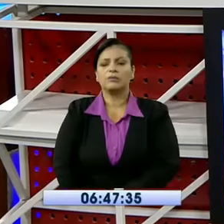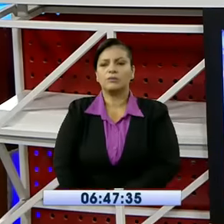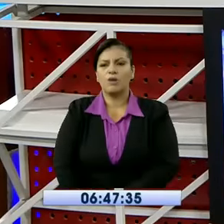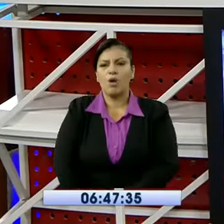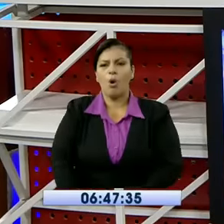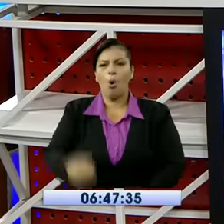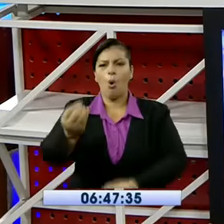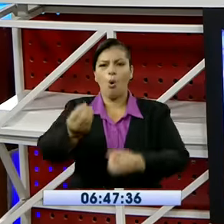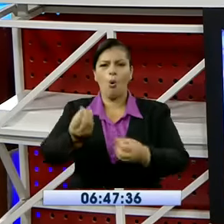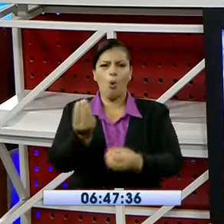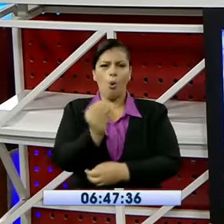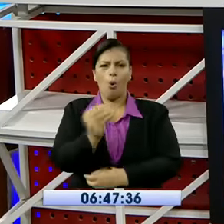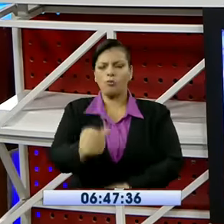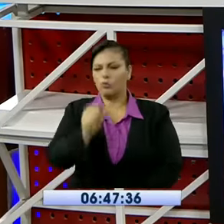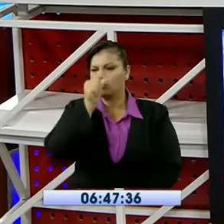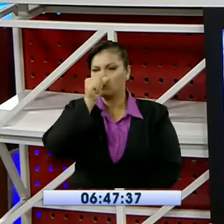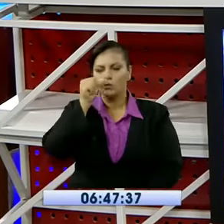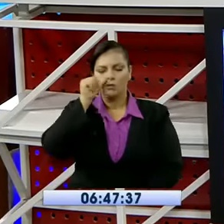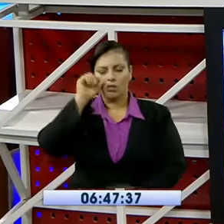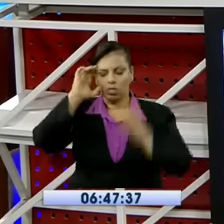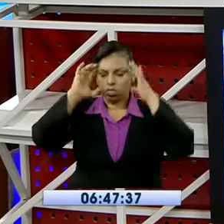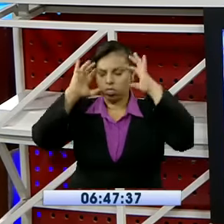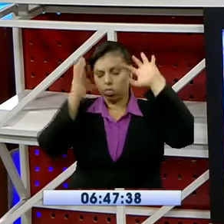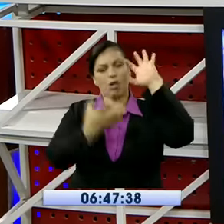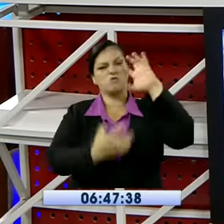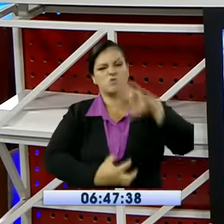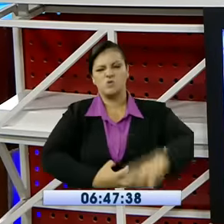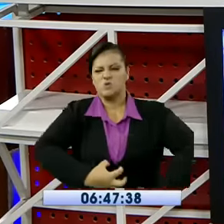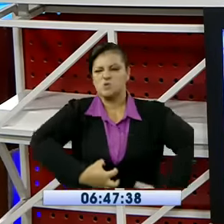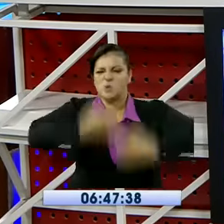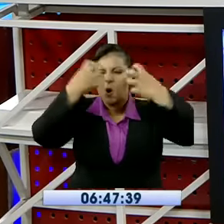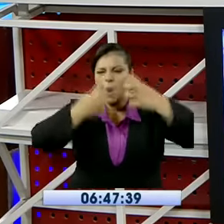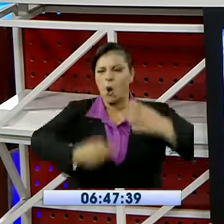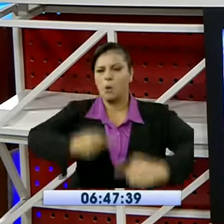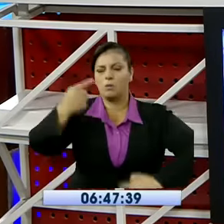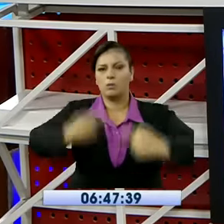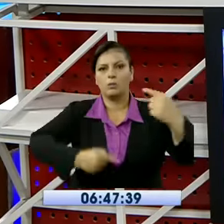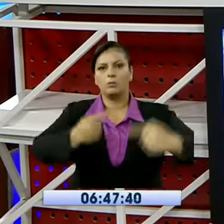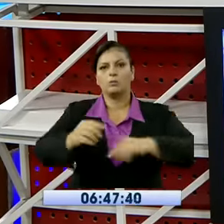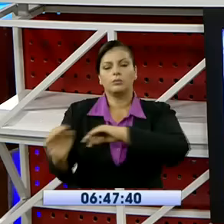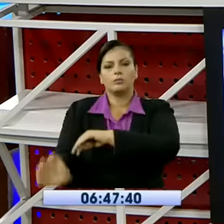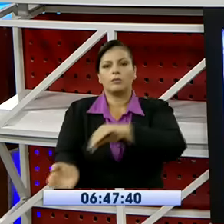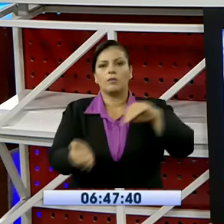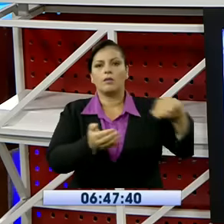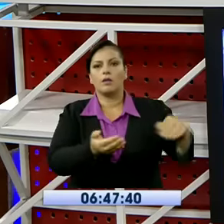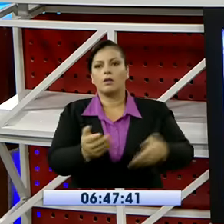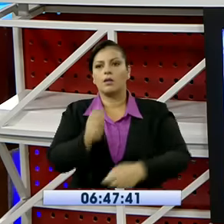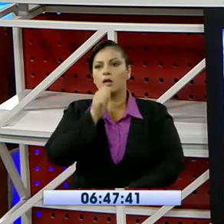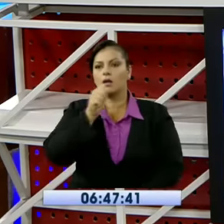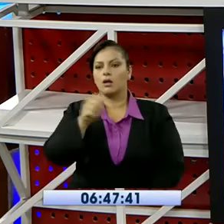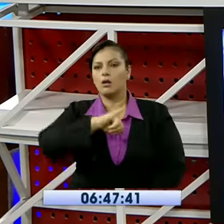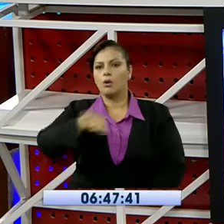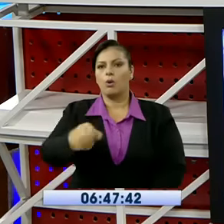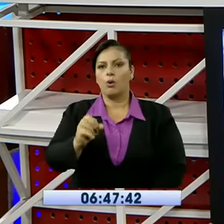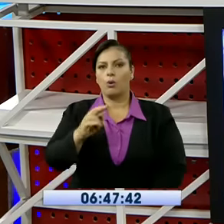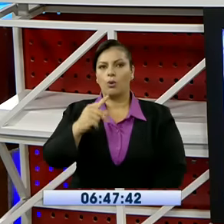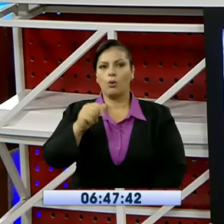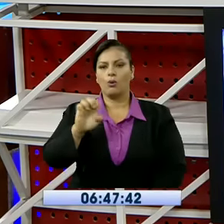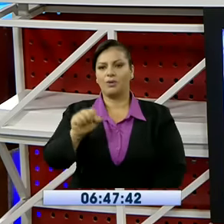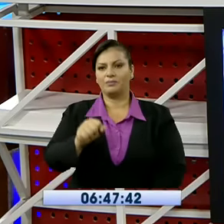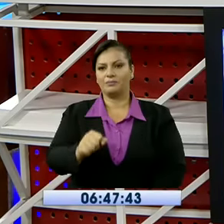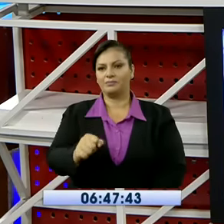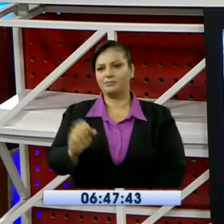es. Bueno, momento de salir a exteriores. Veamos qué nos dice Jorge Salazar desde el sitio en el que se encuentra. Jorge Salazar, hola.